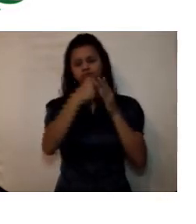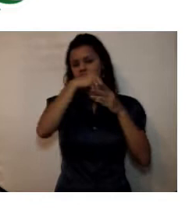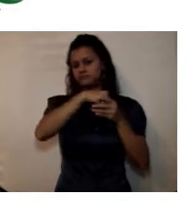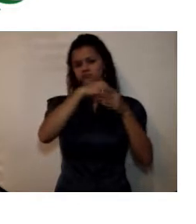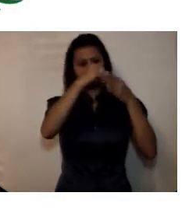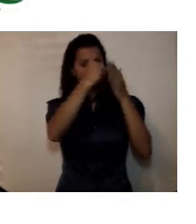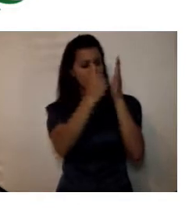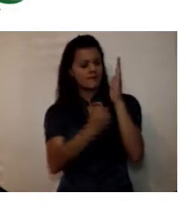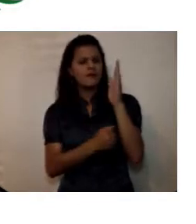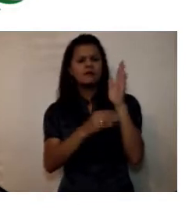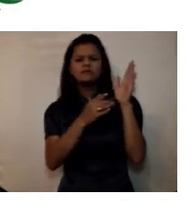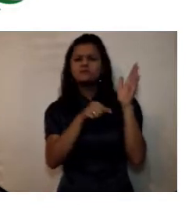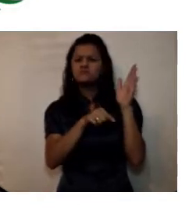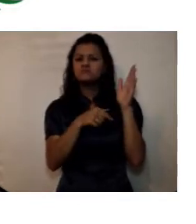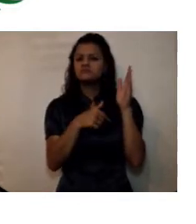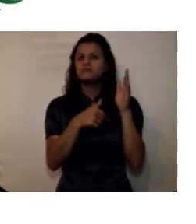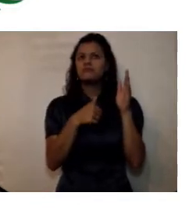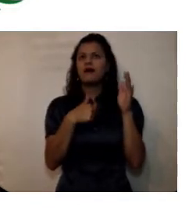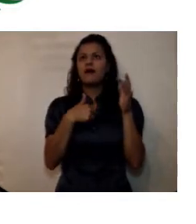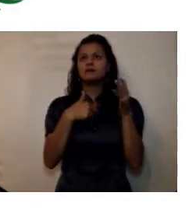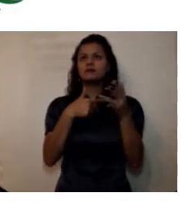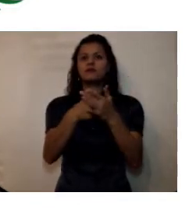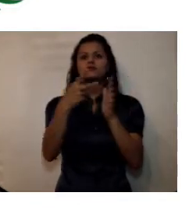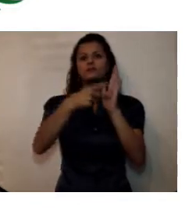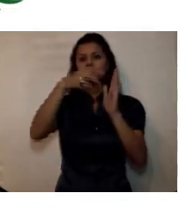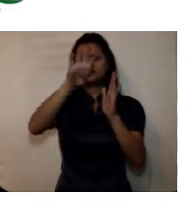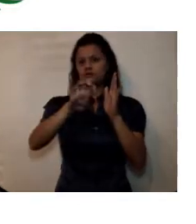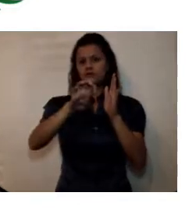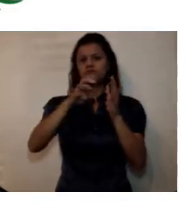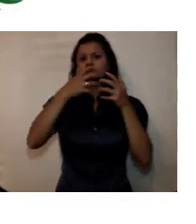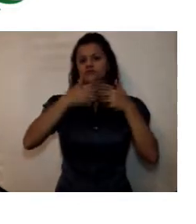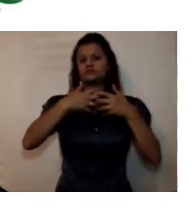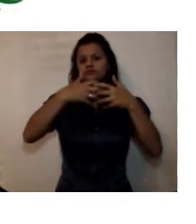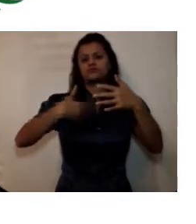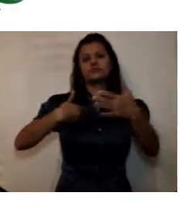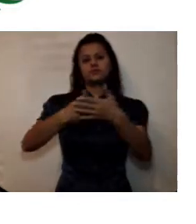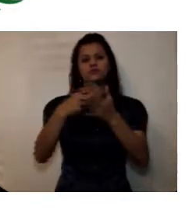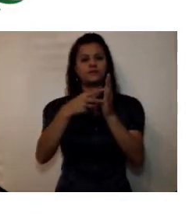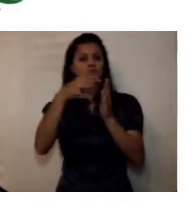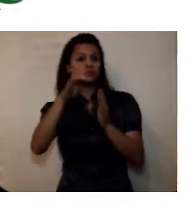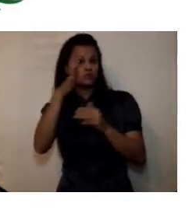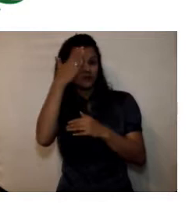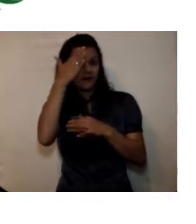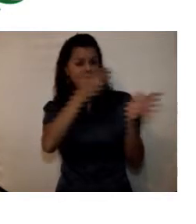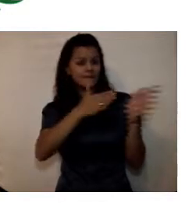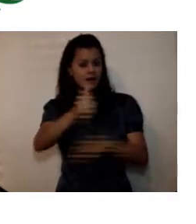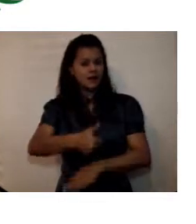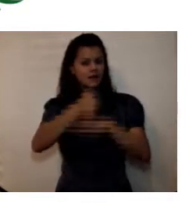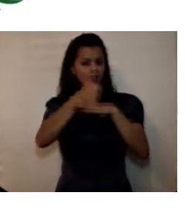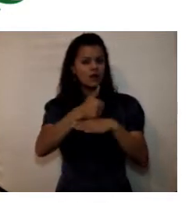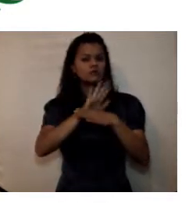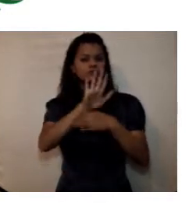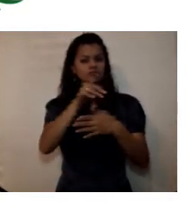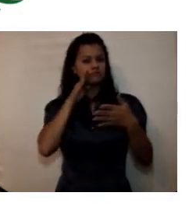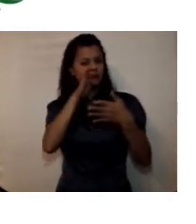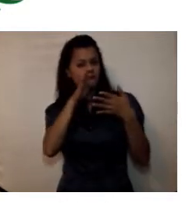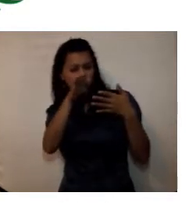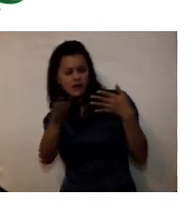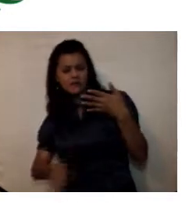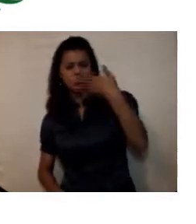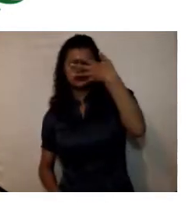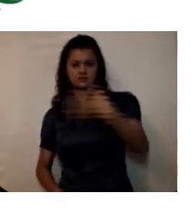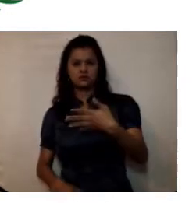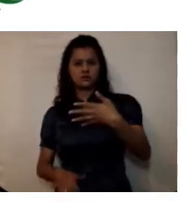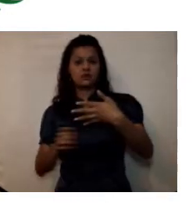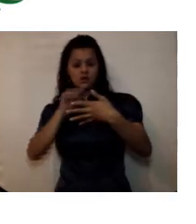hasta el 2019 entonces en efecto ustedes saben que nuestro plan rectoral tiene cinco ejes y cada uno de esos ejes concuerda con uno de los